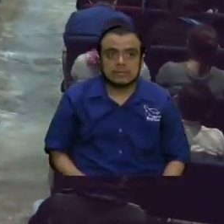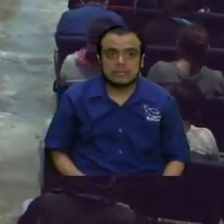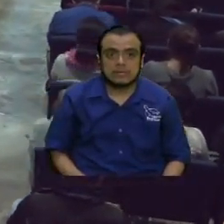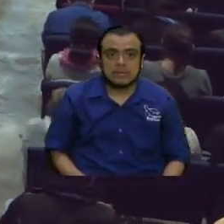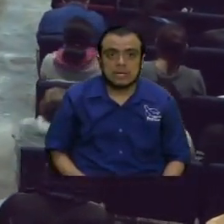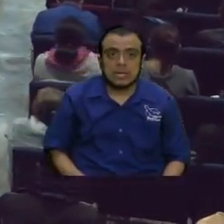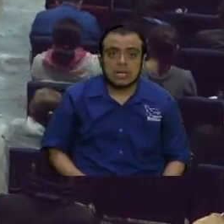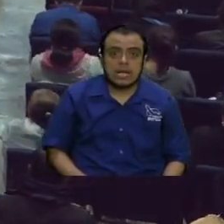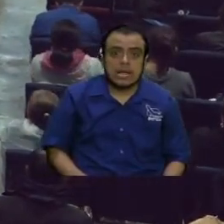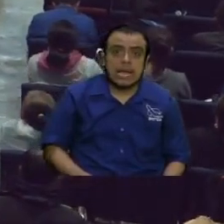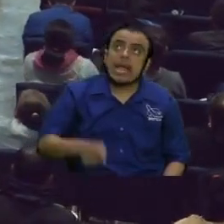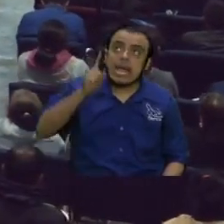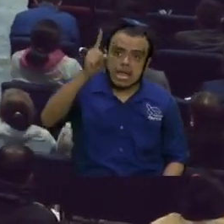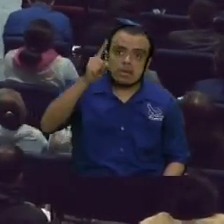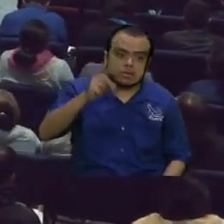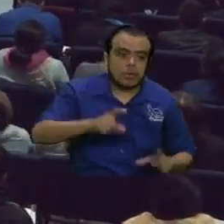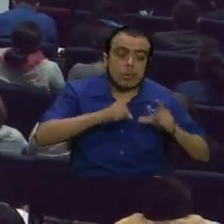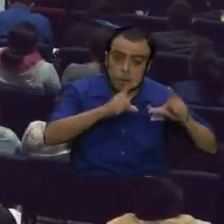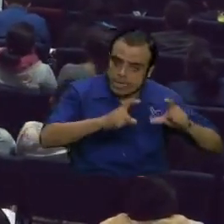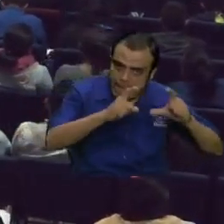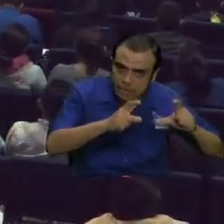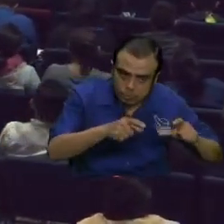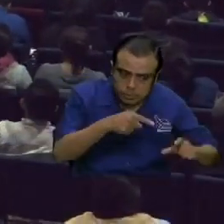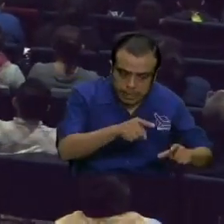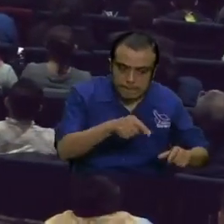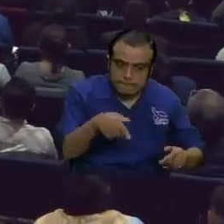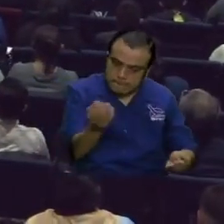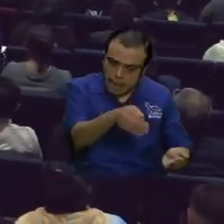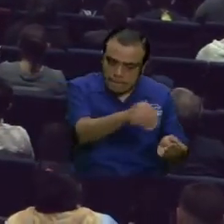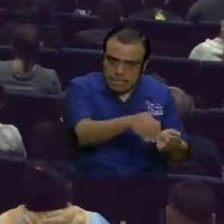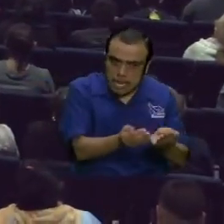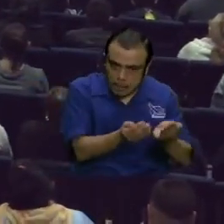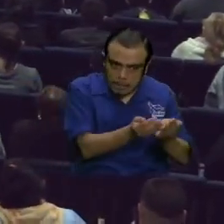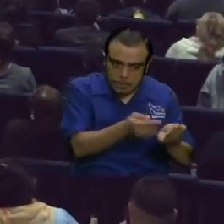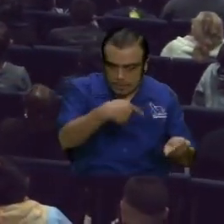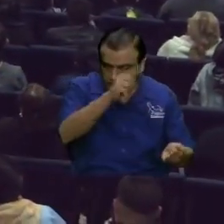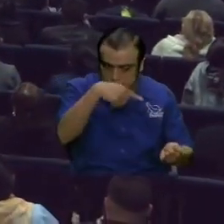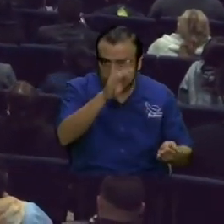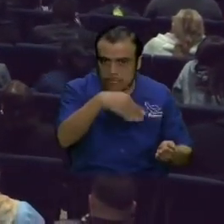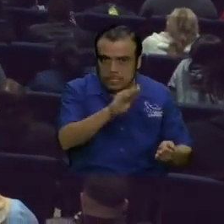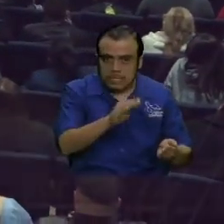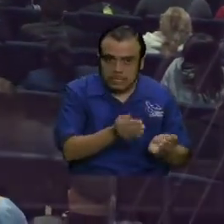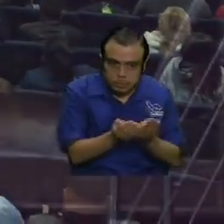Yo voy a estar pendiente de ustedes, pero vamos, ustedes métanse en la barca y pasen al otro lado.